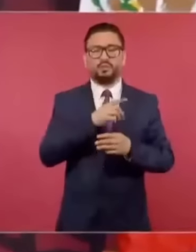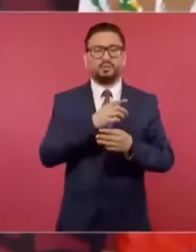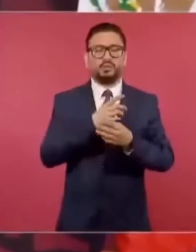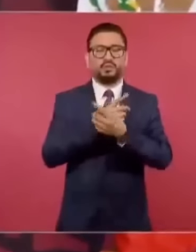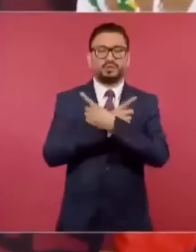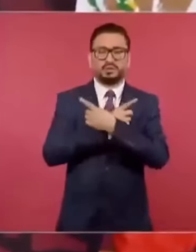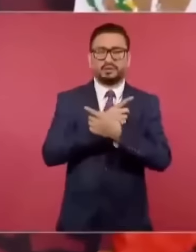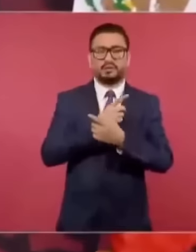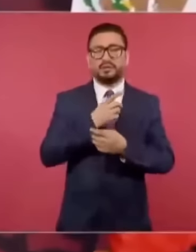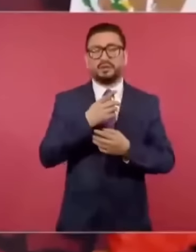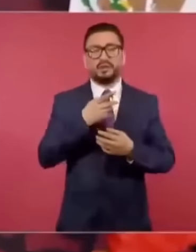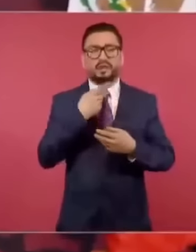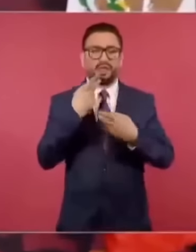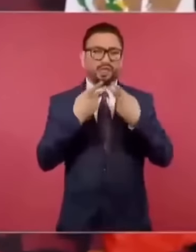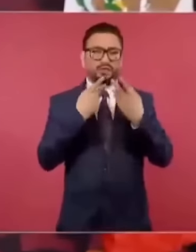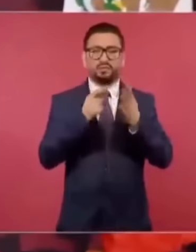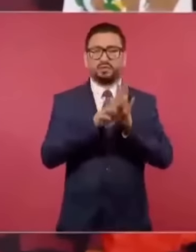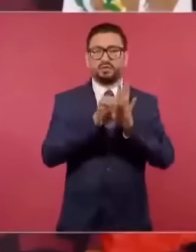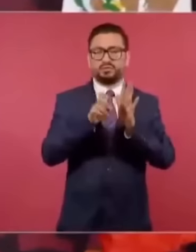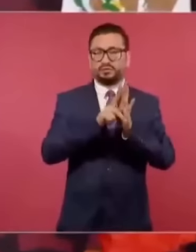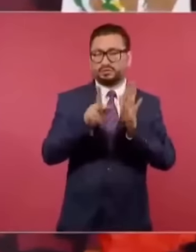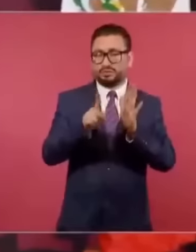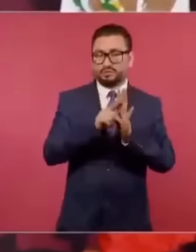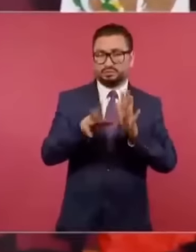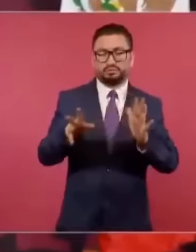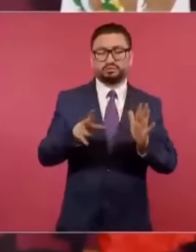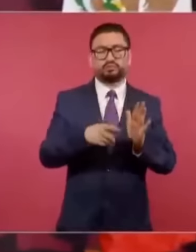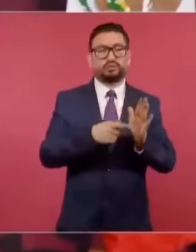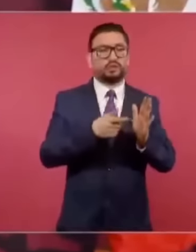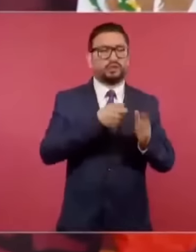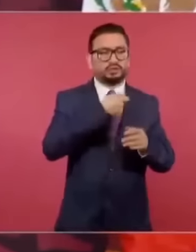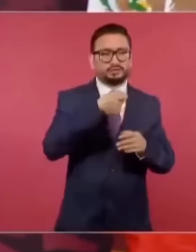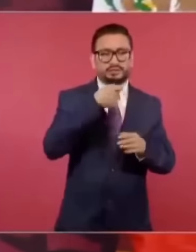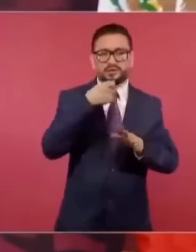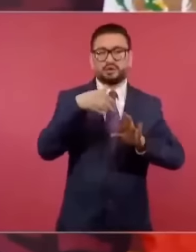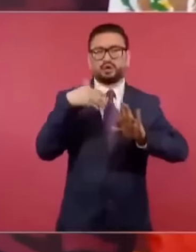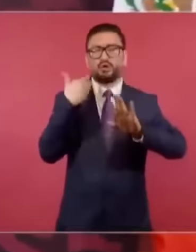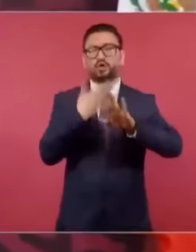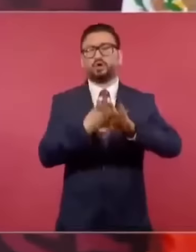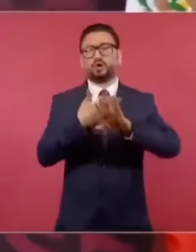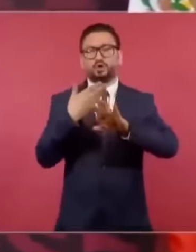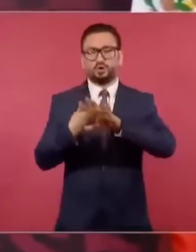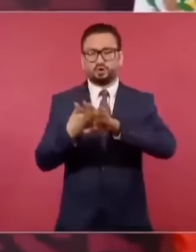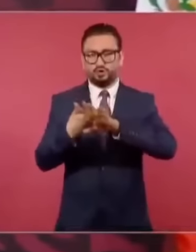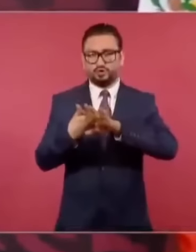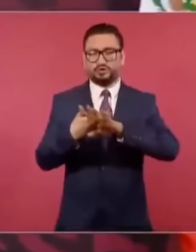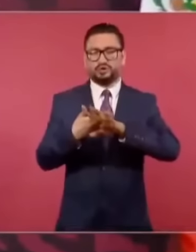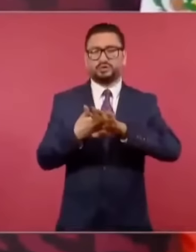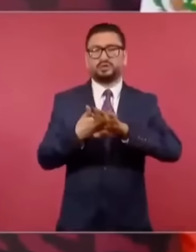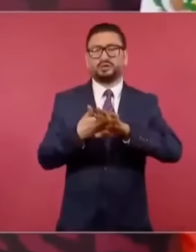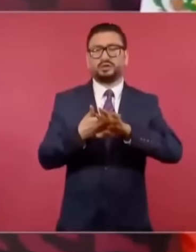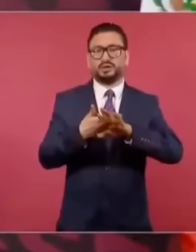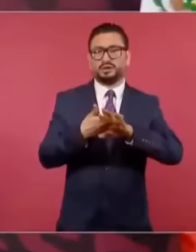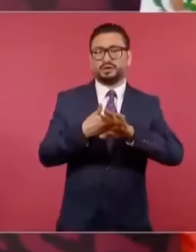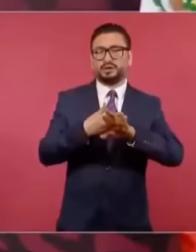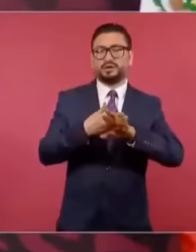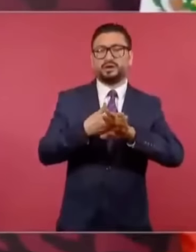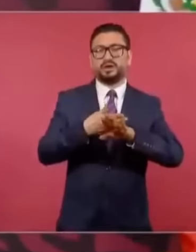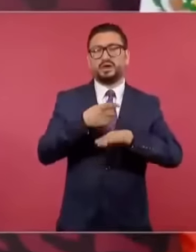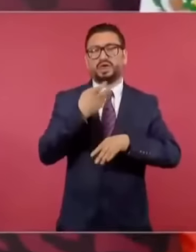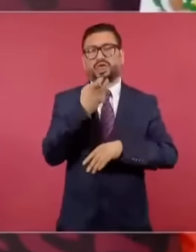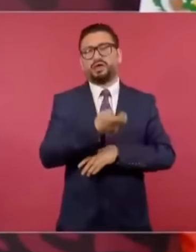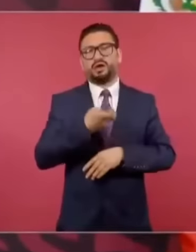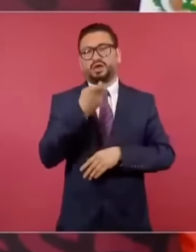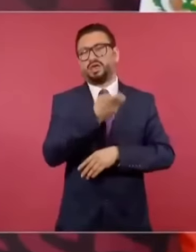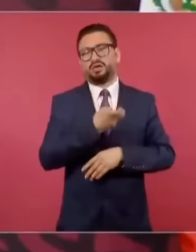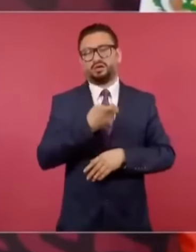de repente hacen reportajes en contra de alguien y lo acusan de corrupción